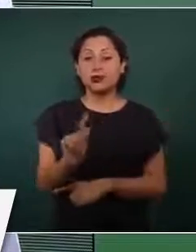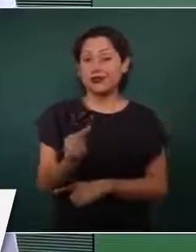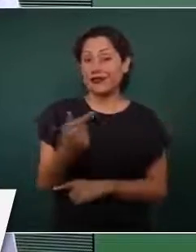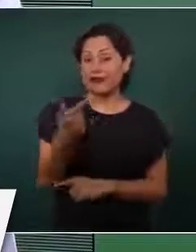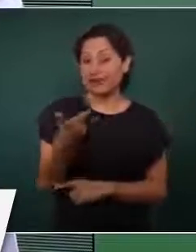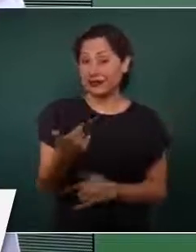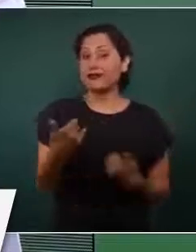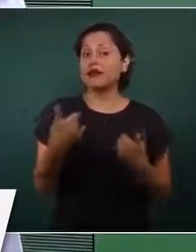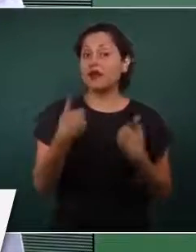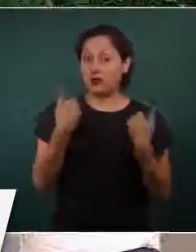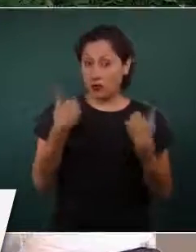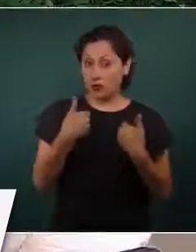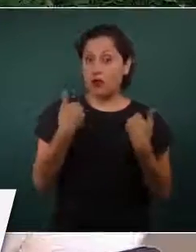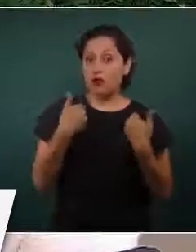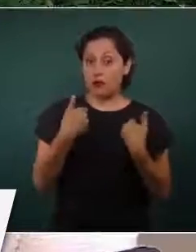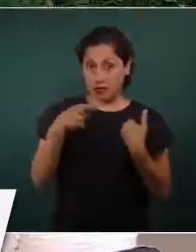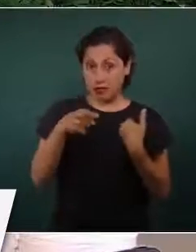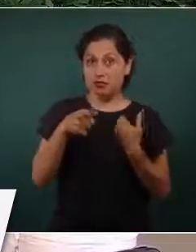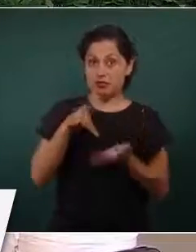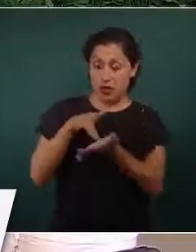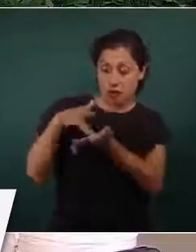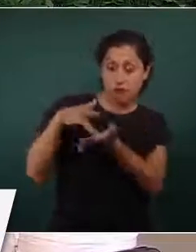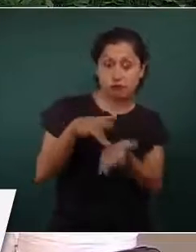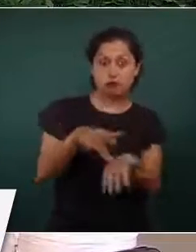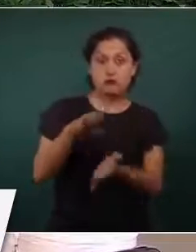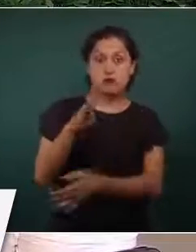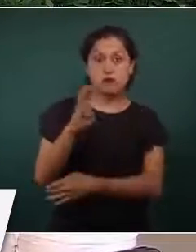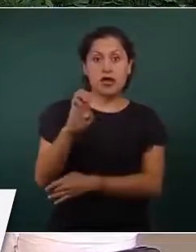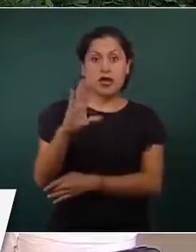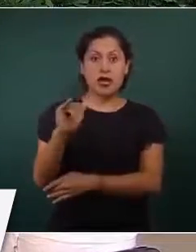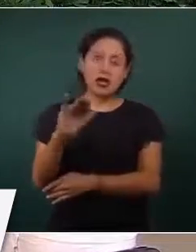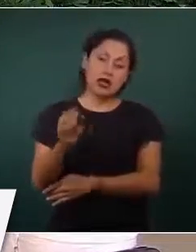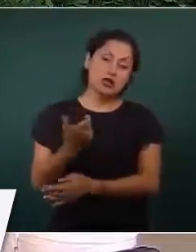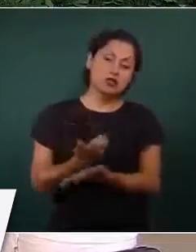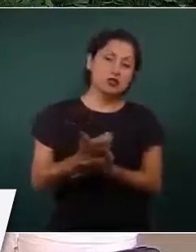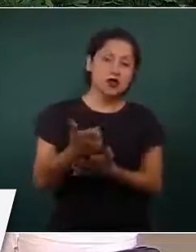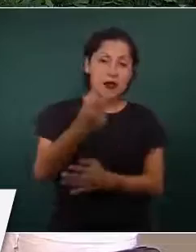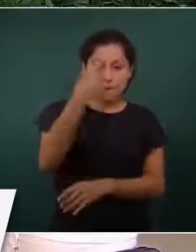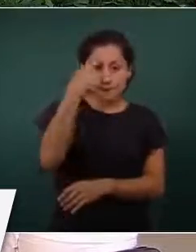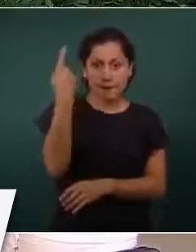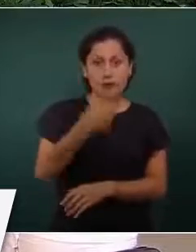están recibiendo becas para estudiar en la universidad,